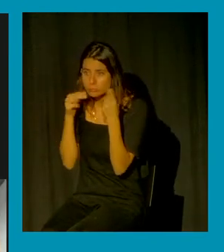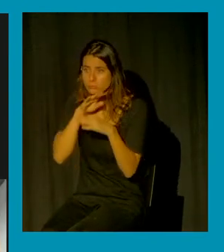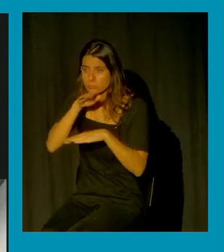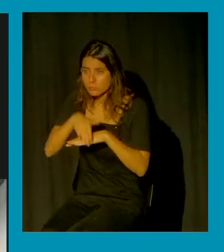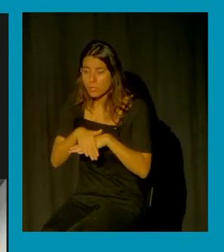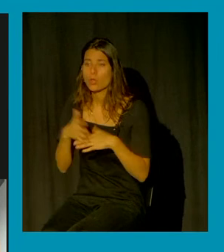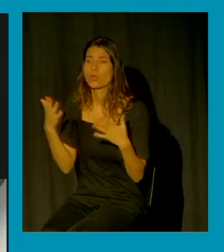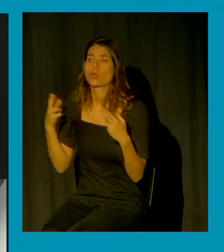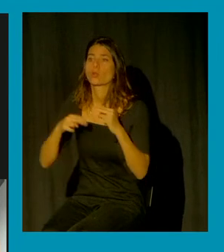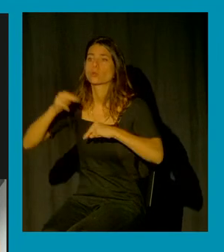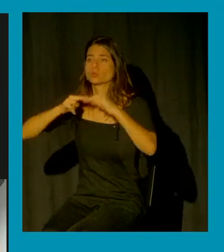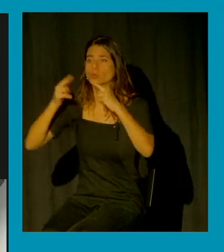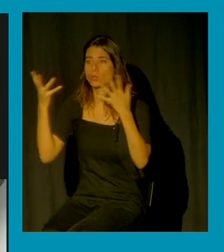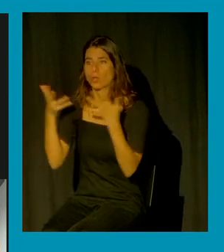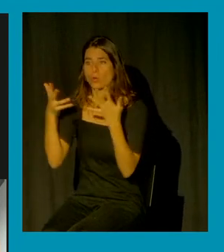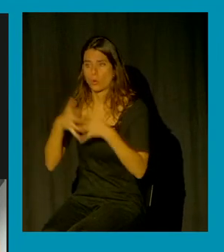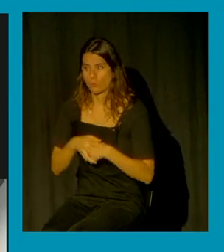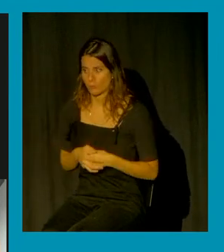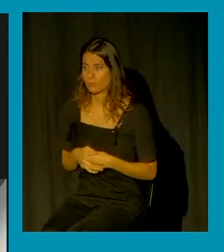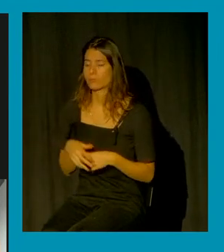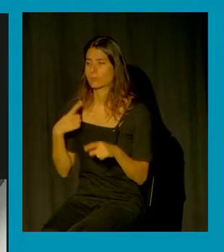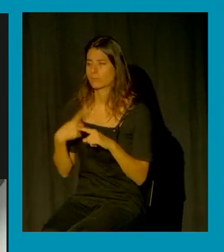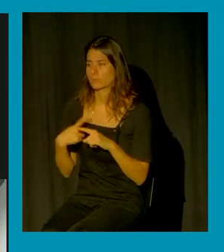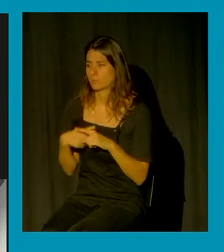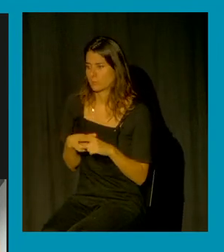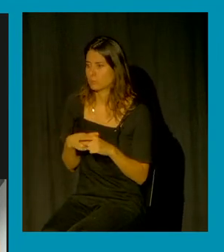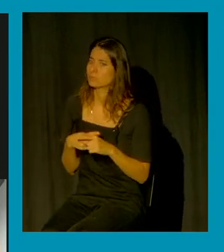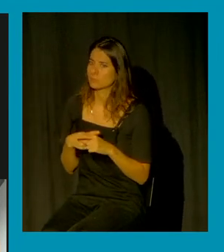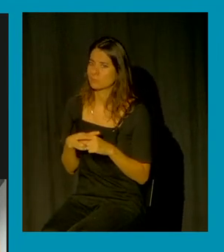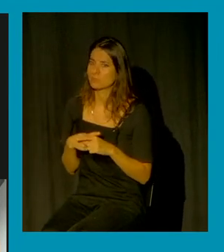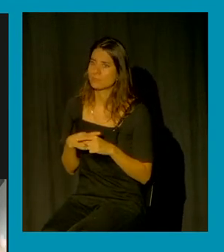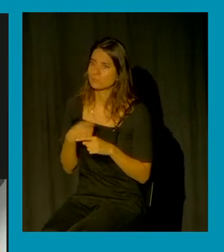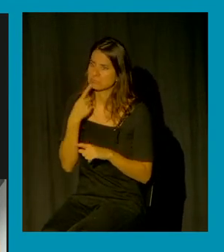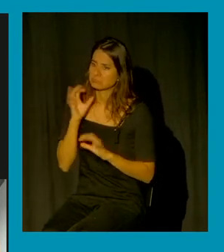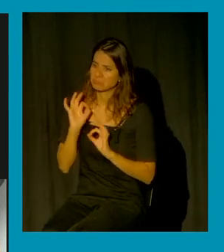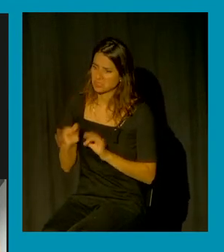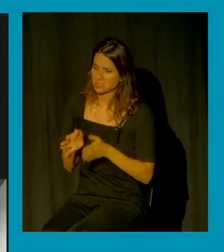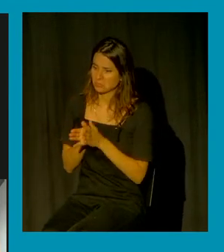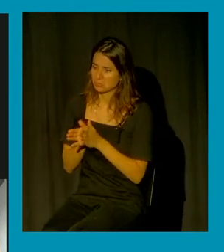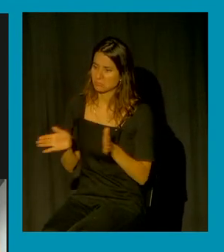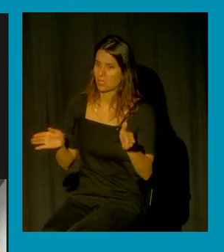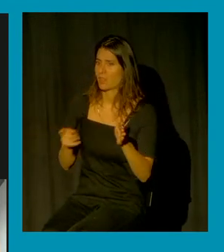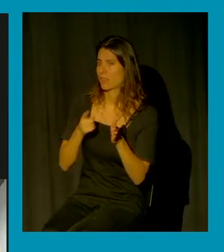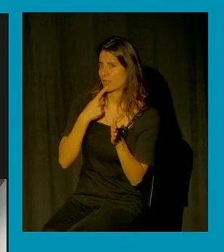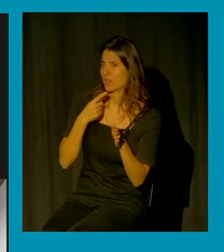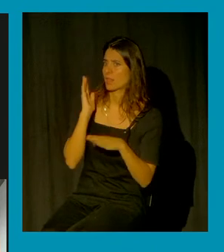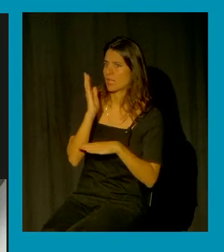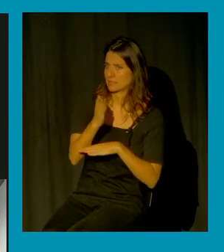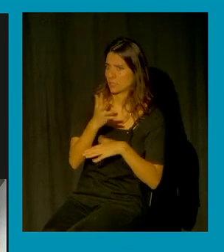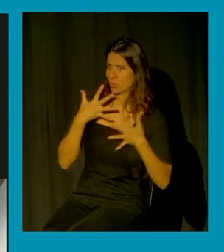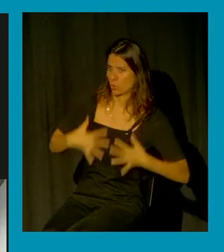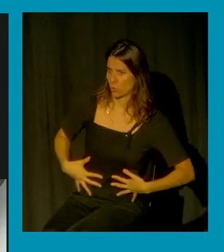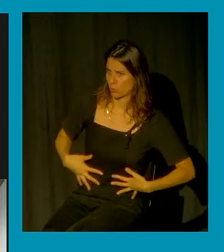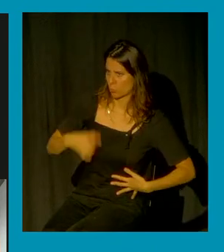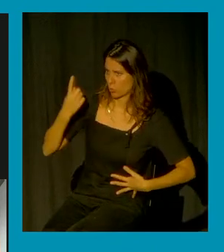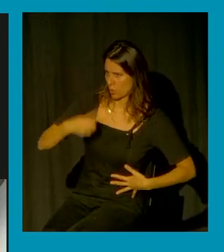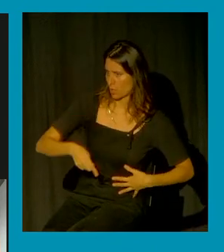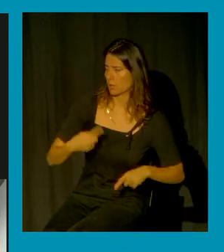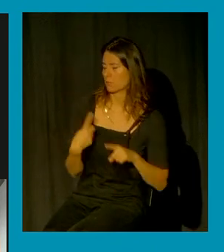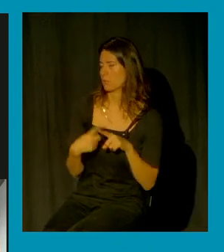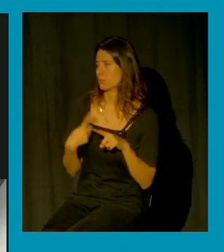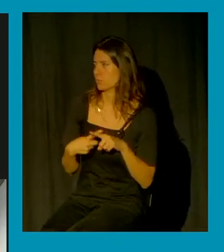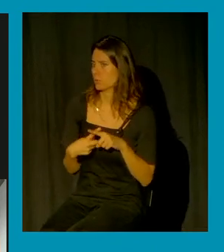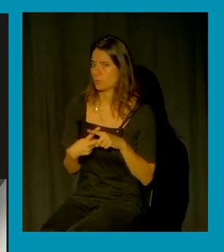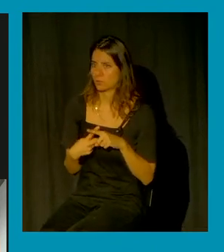mantenemos las dos funciones de ejercer castigo sobre los cuerpos porque sigue existiendo este castigo sobre los